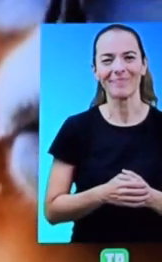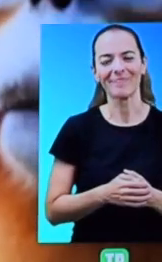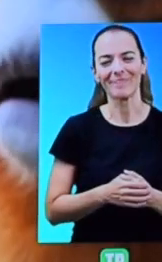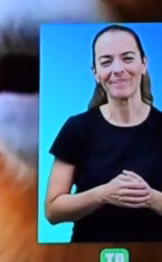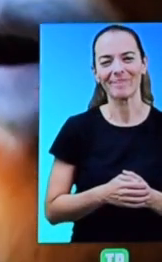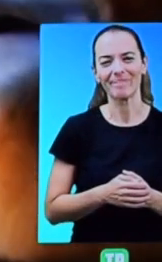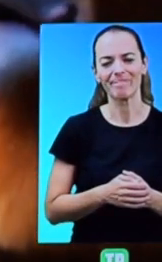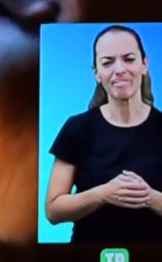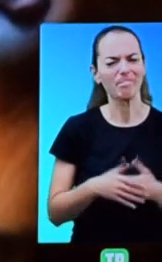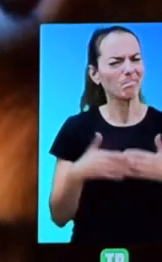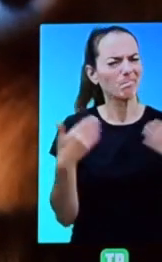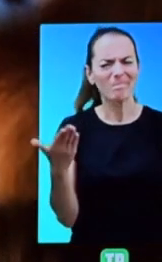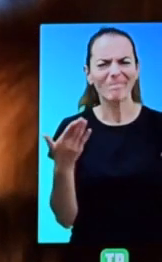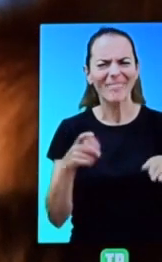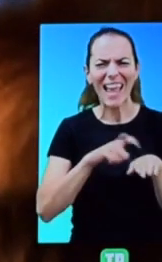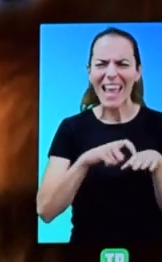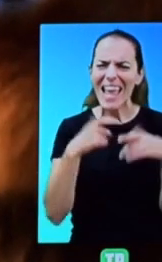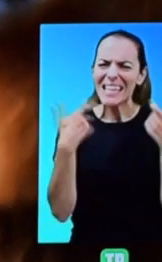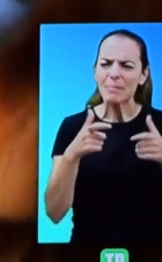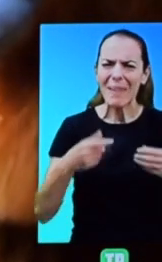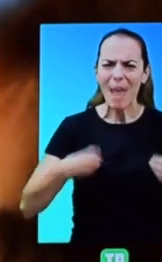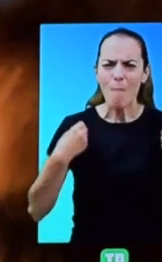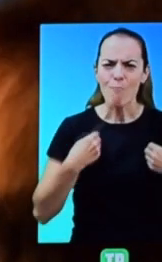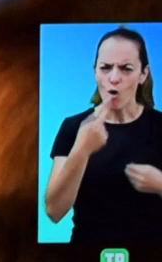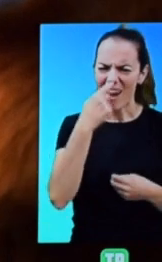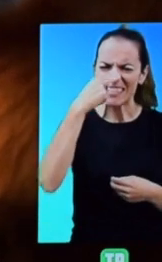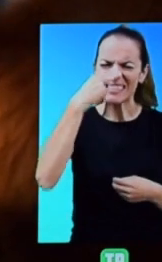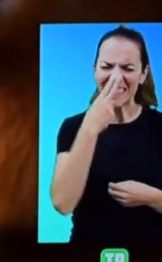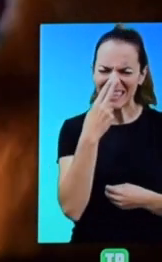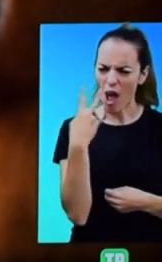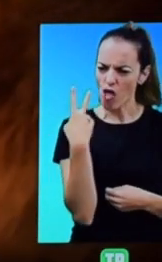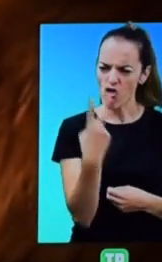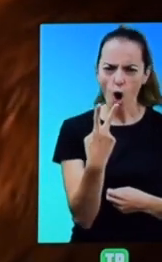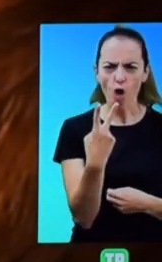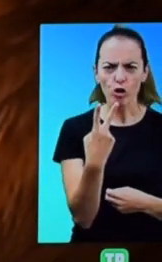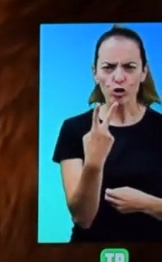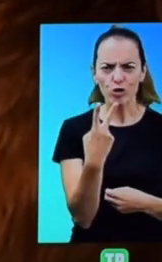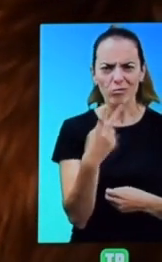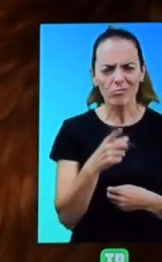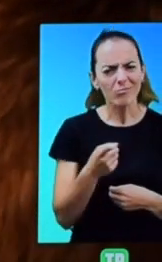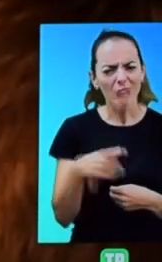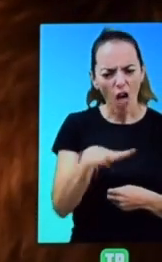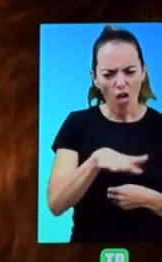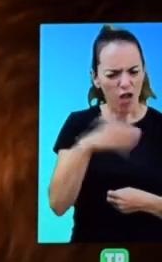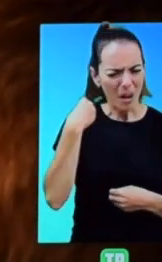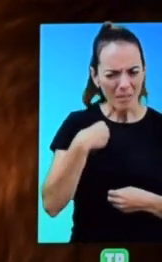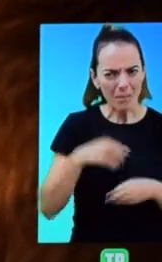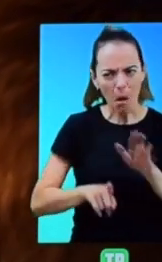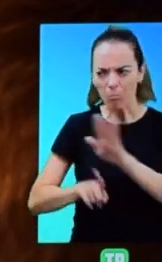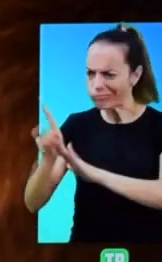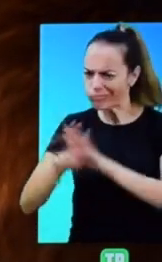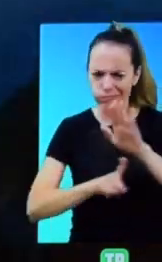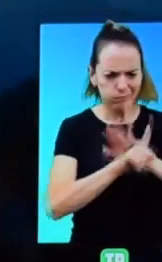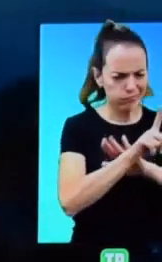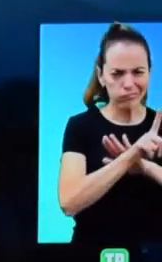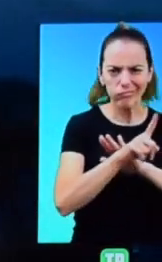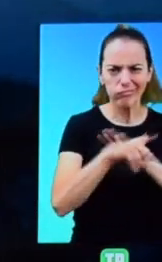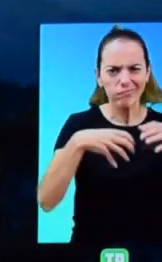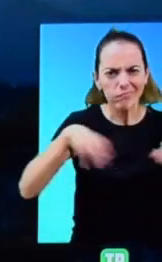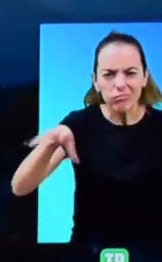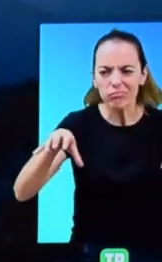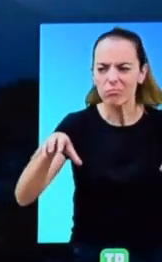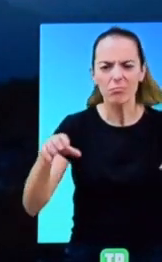¿Cómo es posible que dos especies de monos de nariz chata se desarrollen en la misma zona? ¿Por qué nunca se